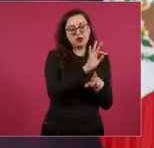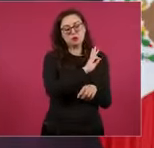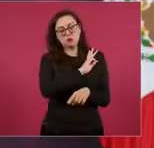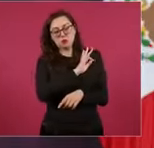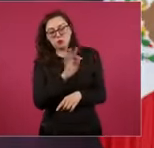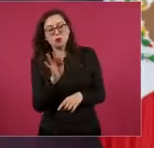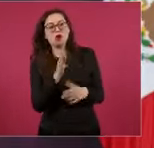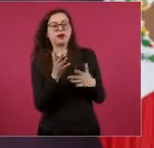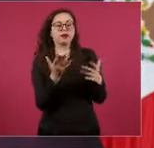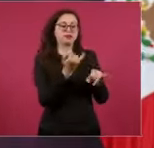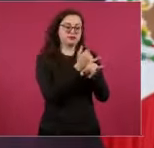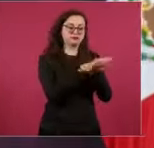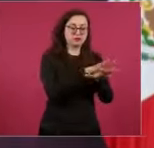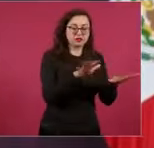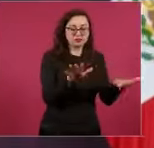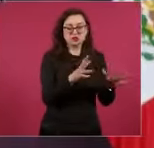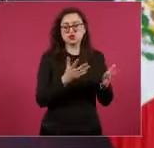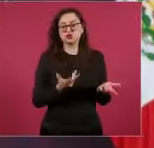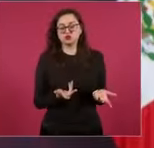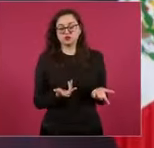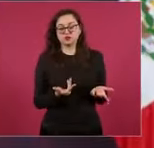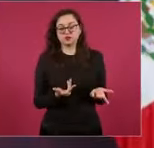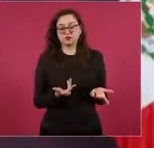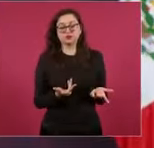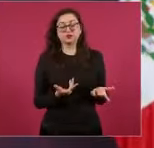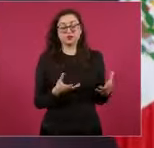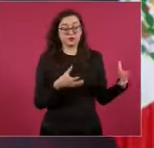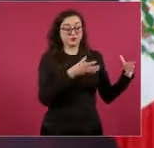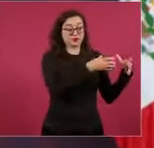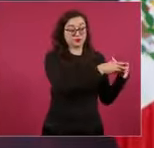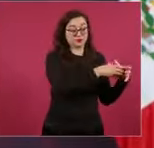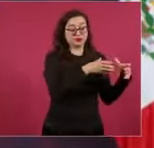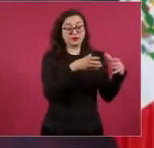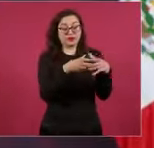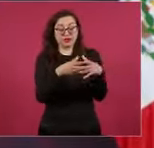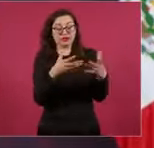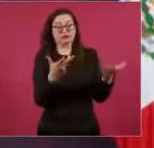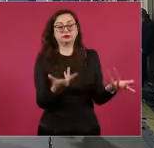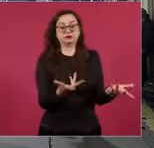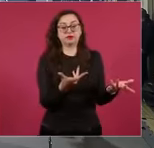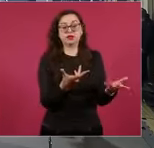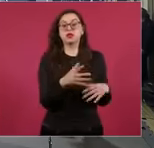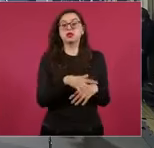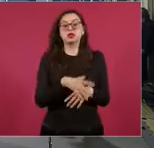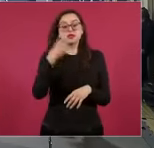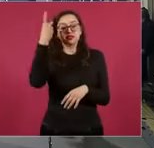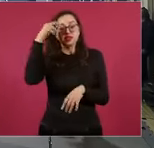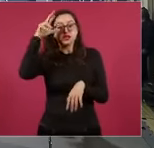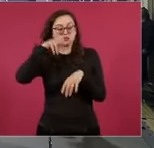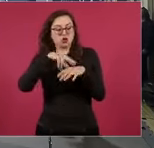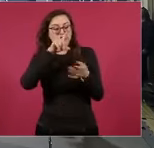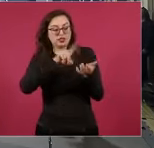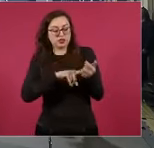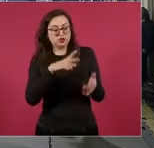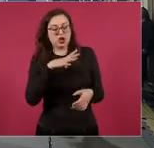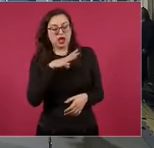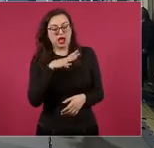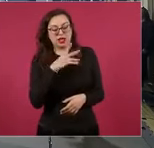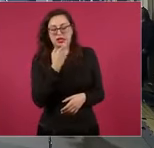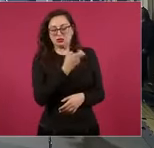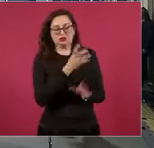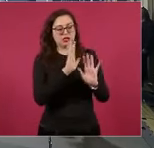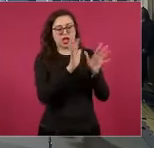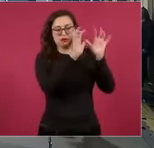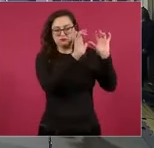Y además del Consejo, pues está la directiva, pero yo no quiero la opinión de la directiva, esa ya la es Cernano.